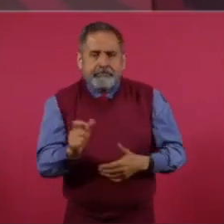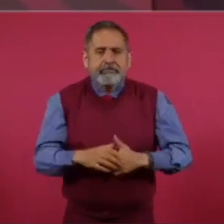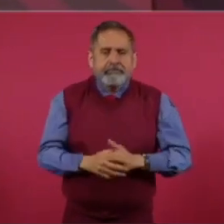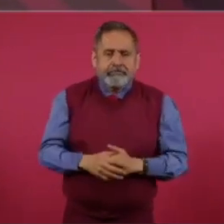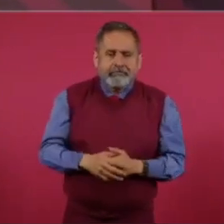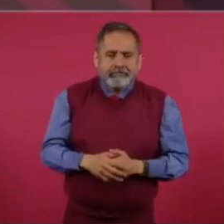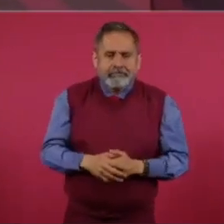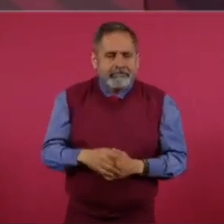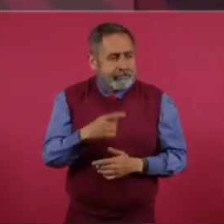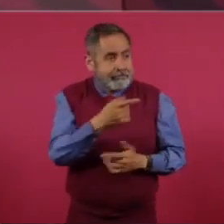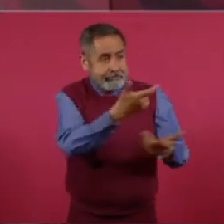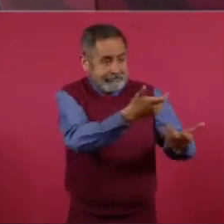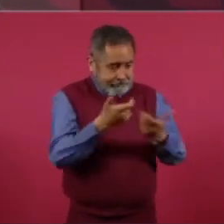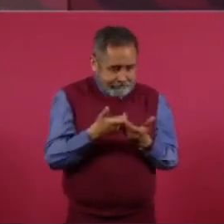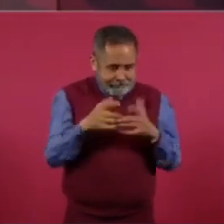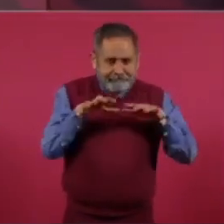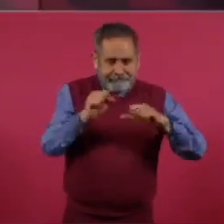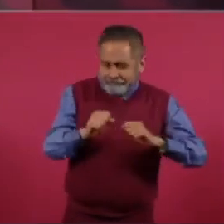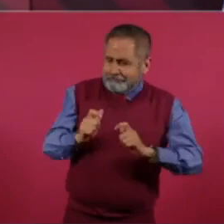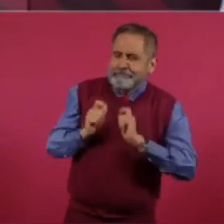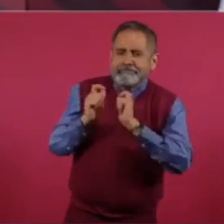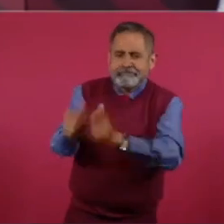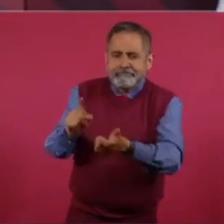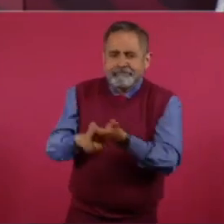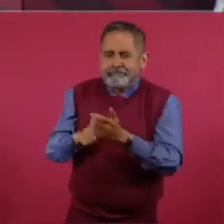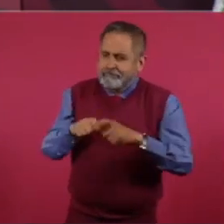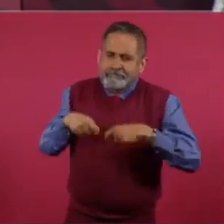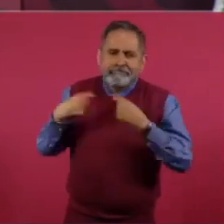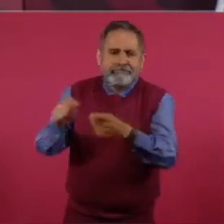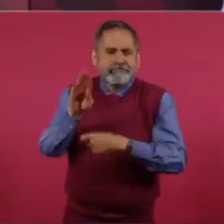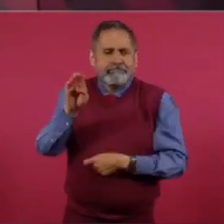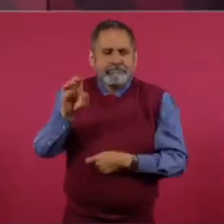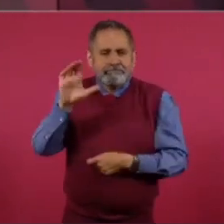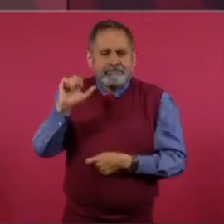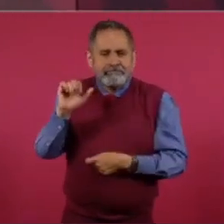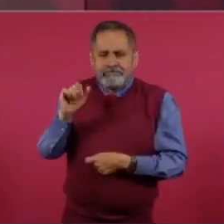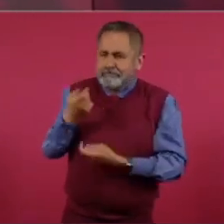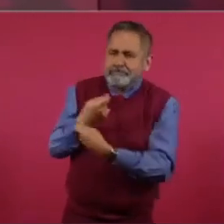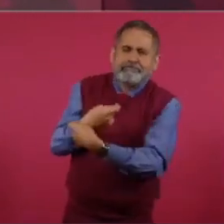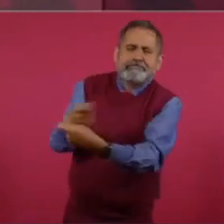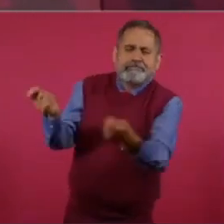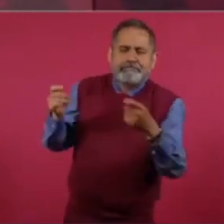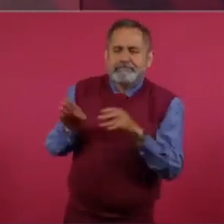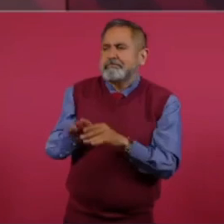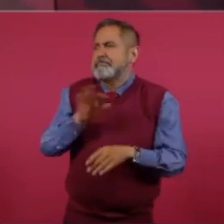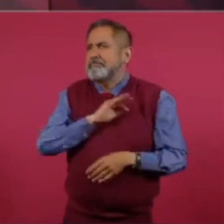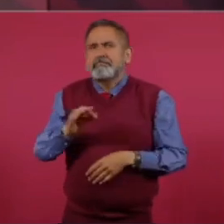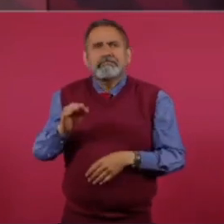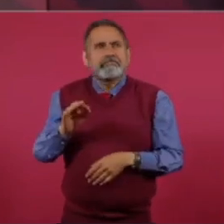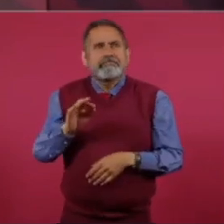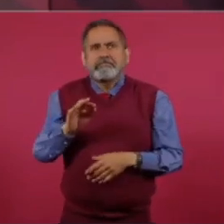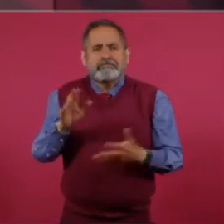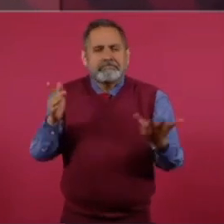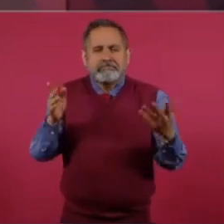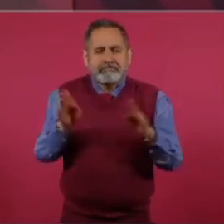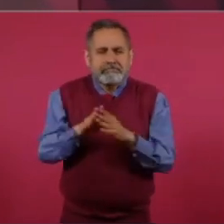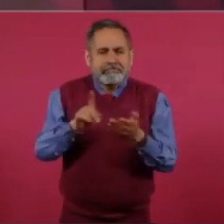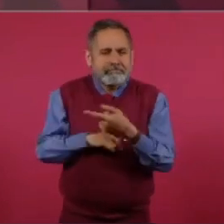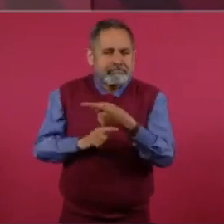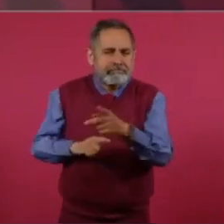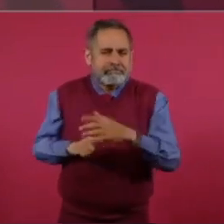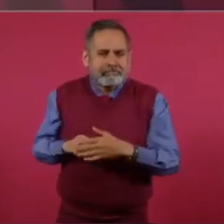¿Alcanza para entregarle becas cuando menos a